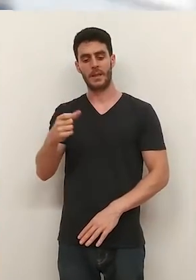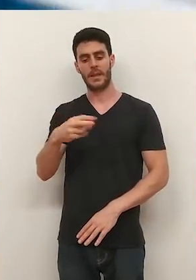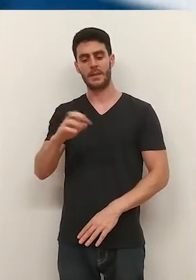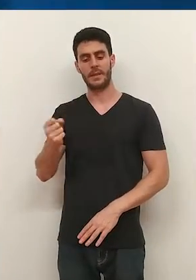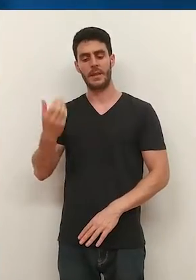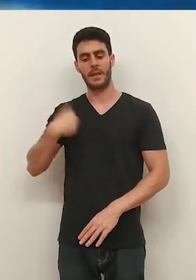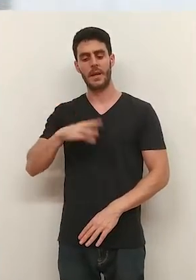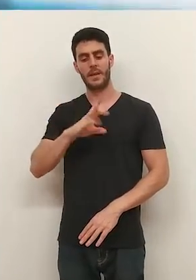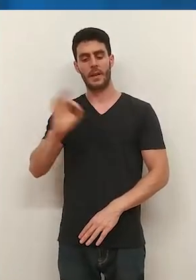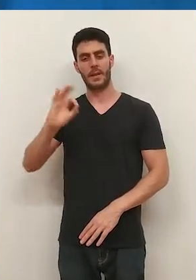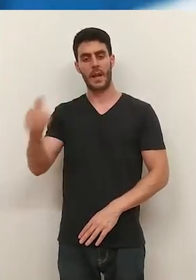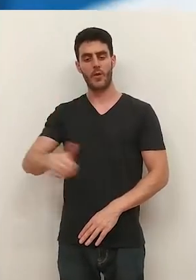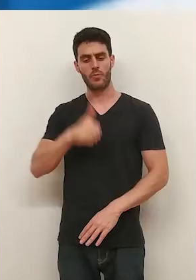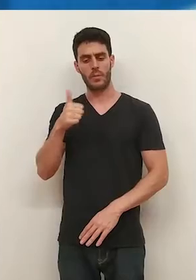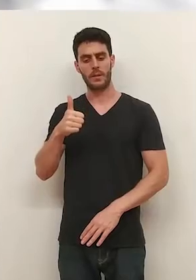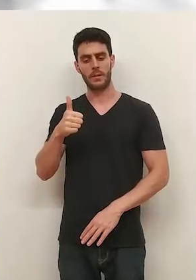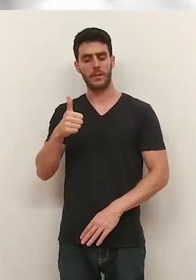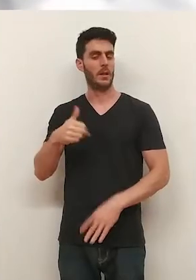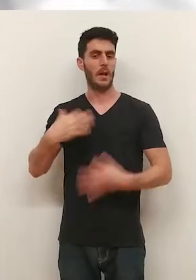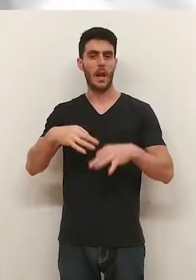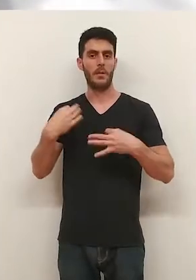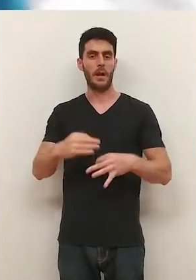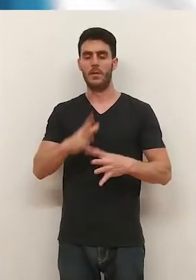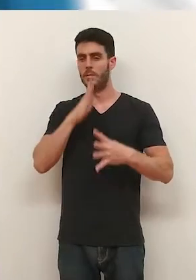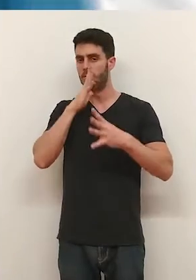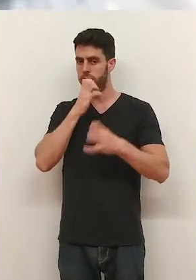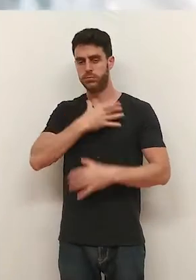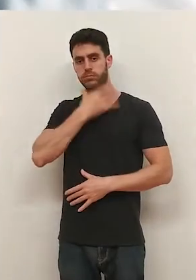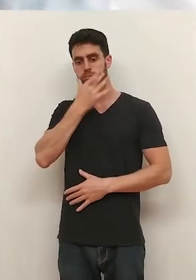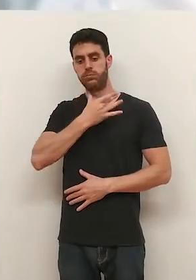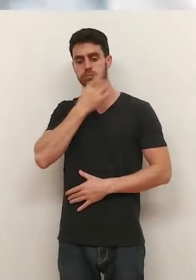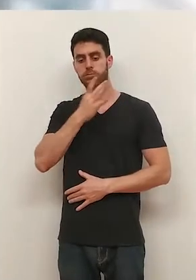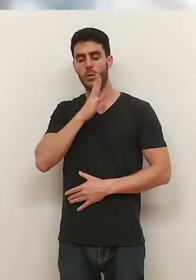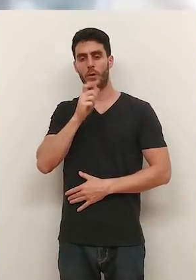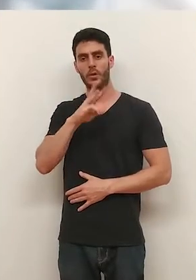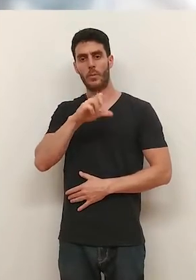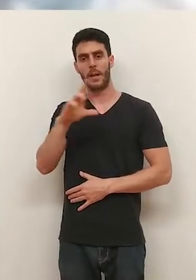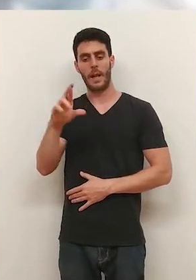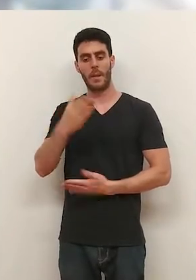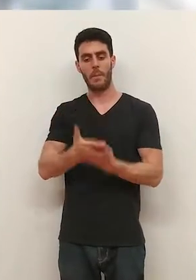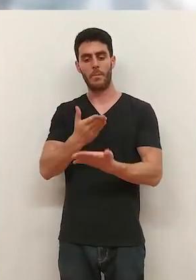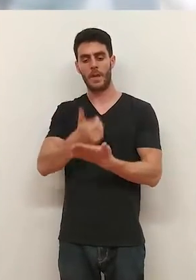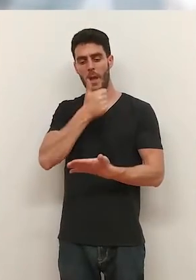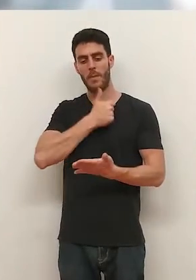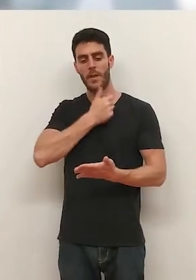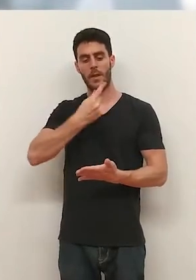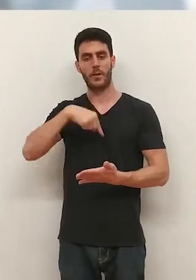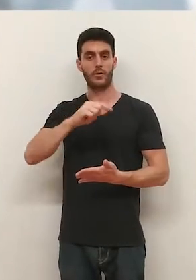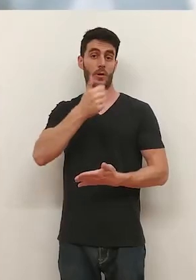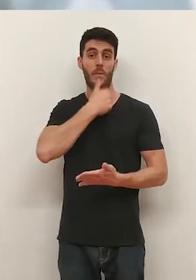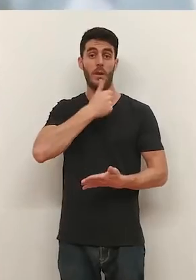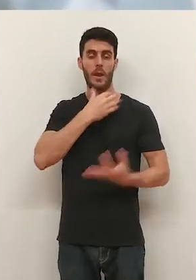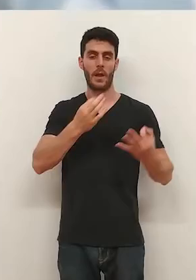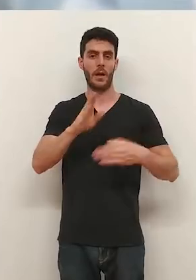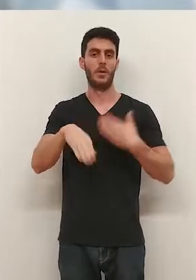aquí en el IES Sagasta ya superan los 30 grados en clase. Es un auténtico horno, así que Pilar pide paciencia a sus alumnos.